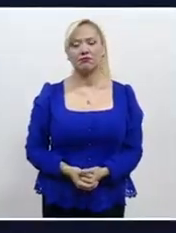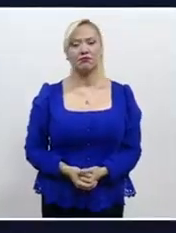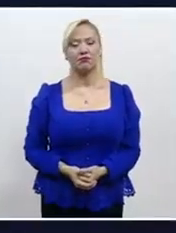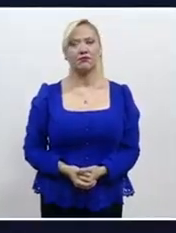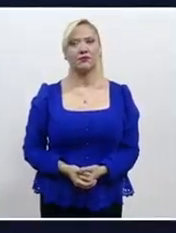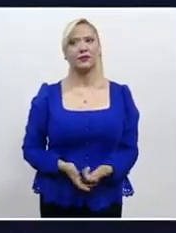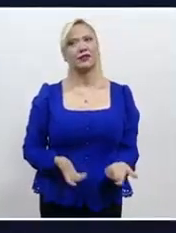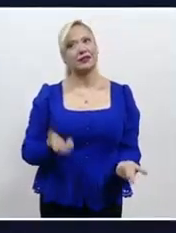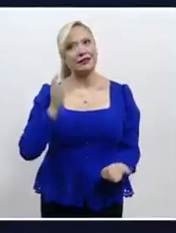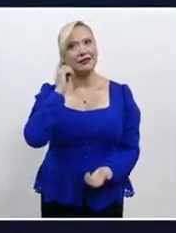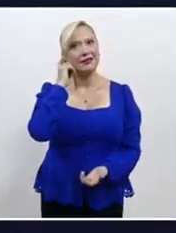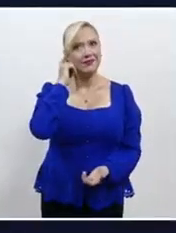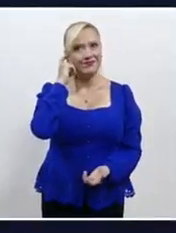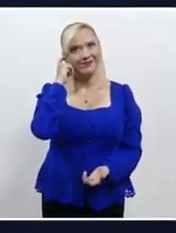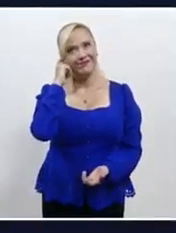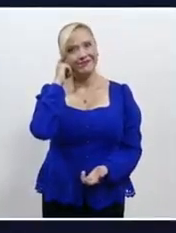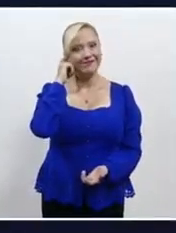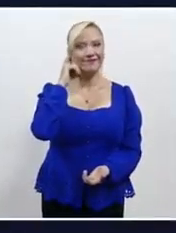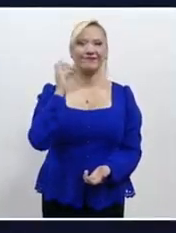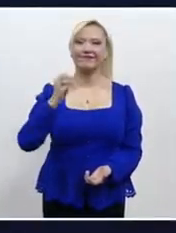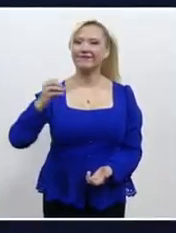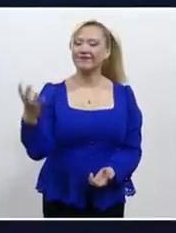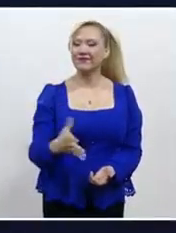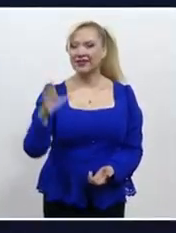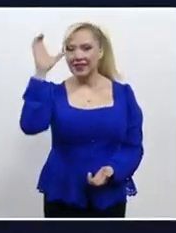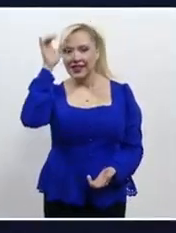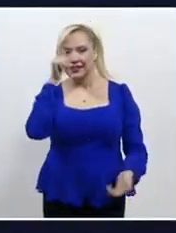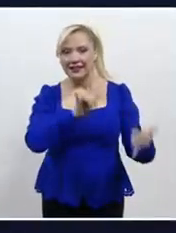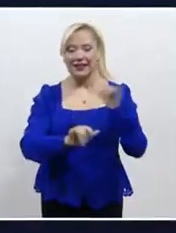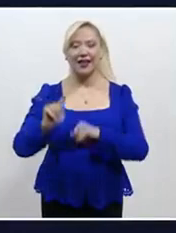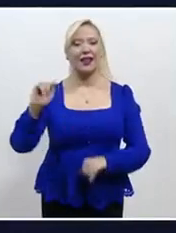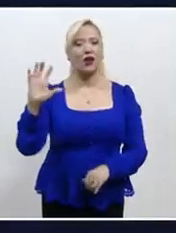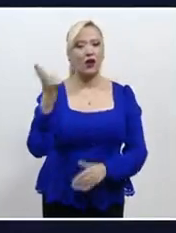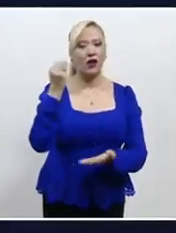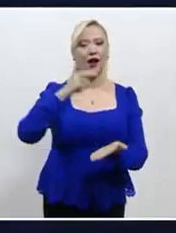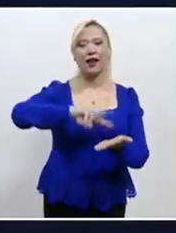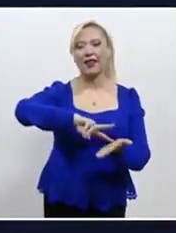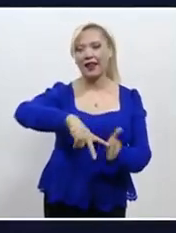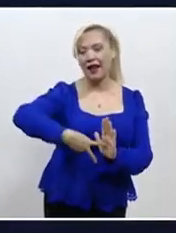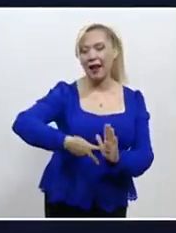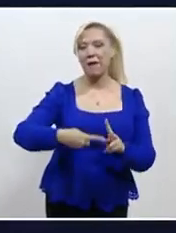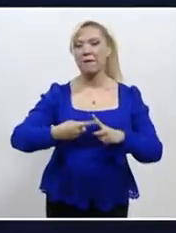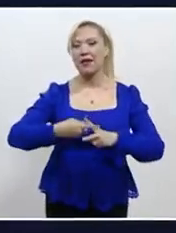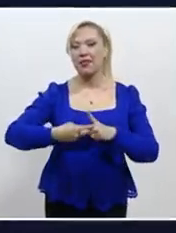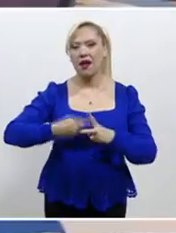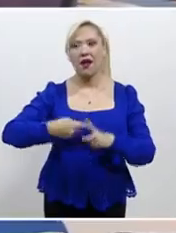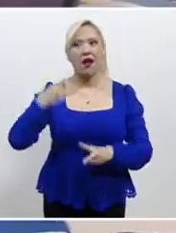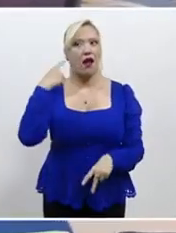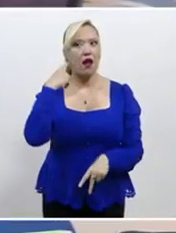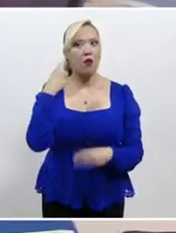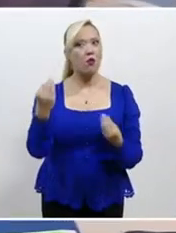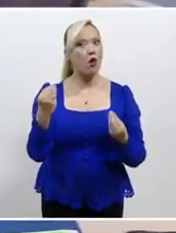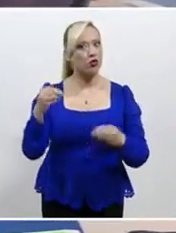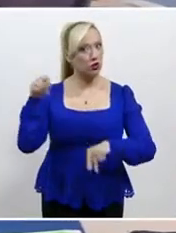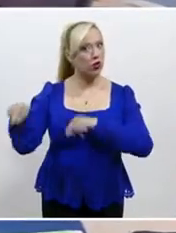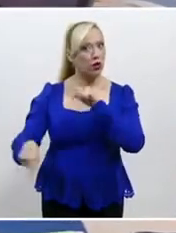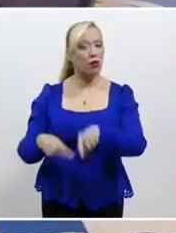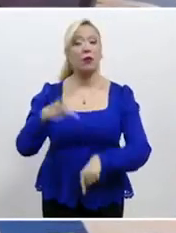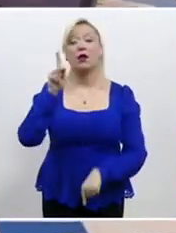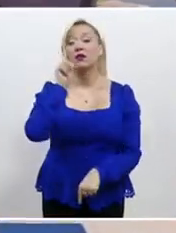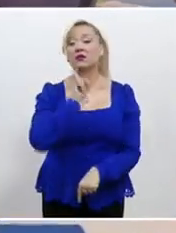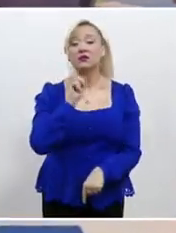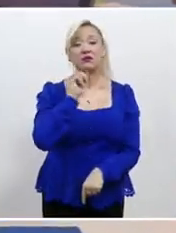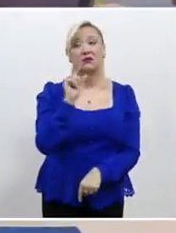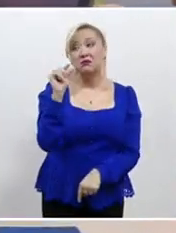Pese a que los trabajos relacionados con ciencia, tecnología, ingeniería y matemática son cada vez más demandados, las mujeres